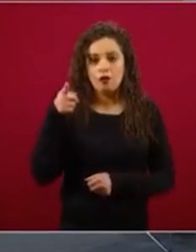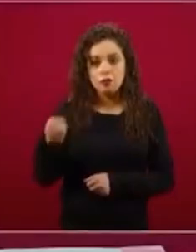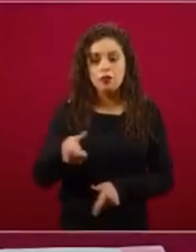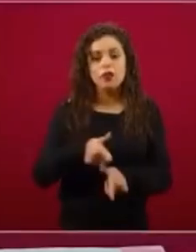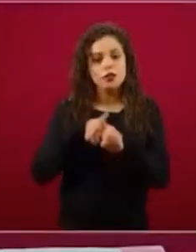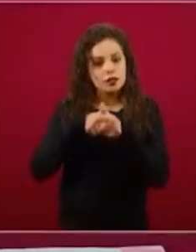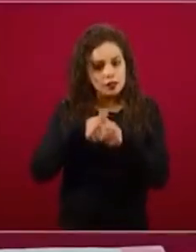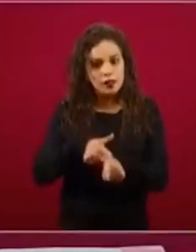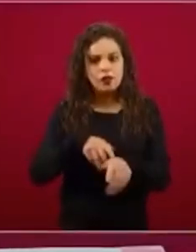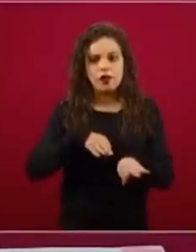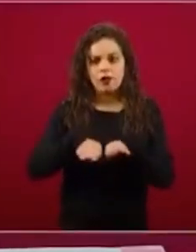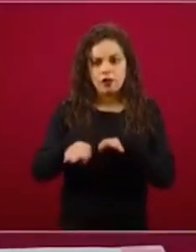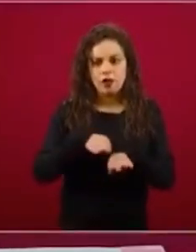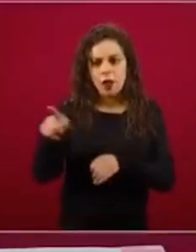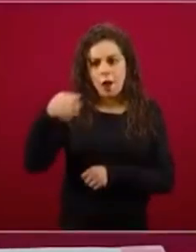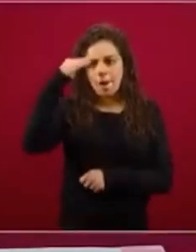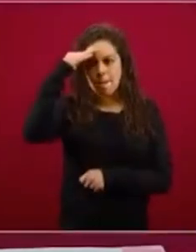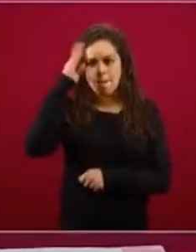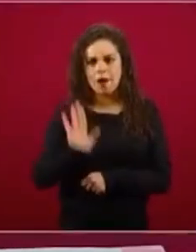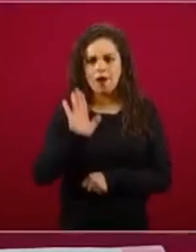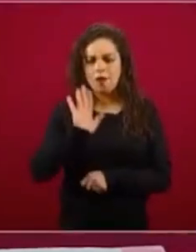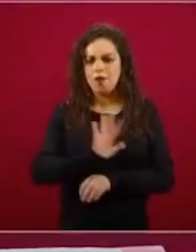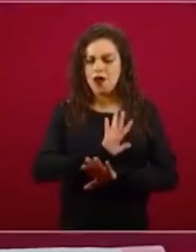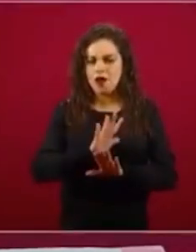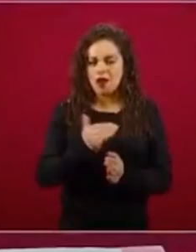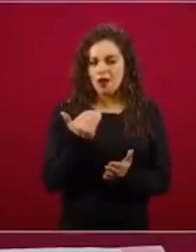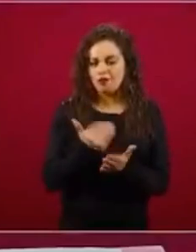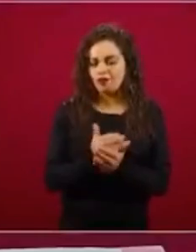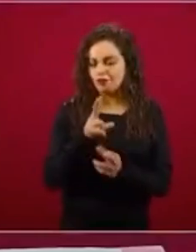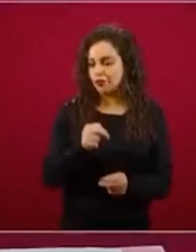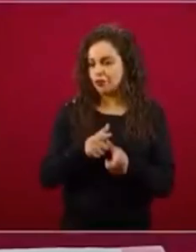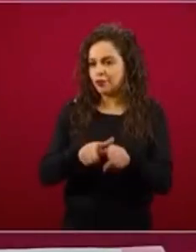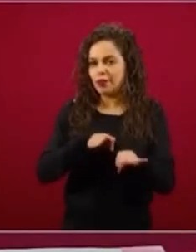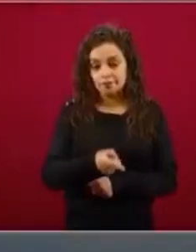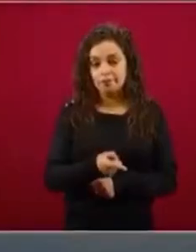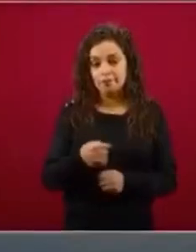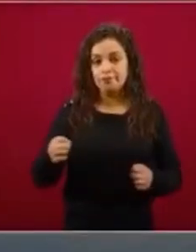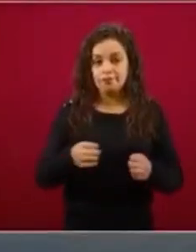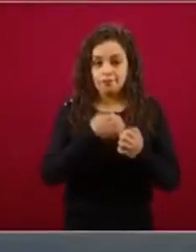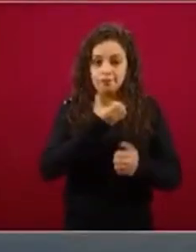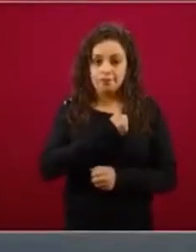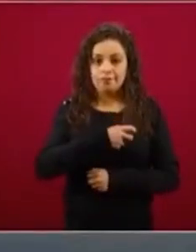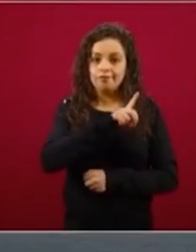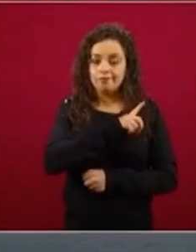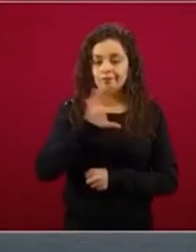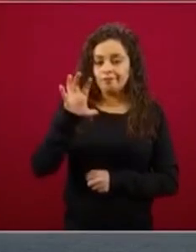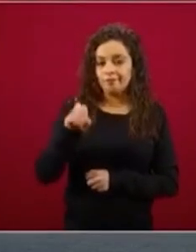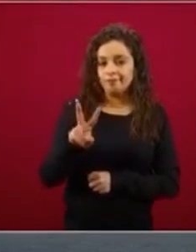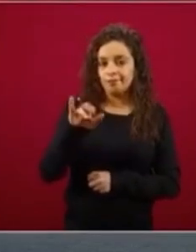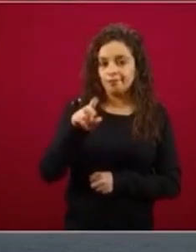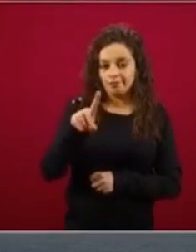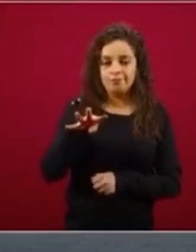insisto, tenemos los alimentos a la disponibilidad de todos nosotros. No podemos entonces